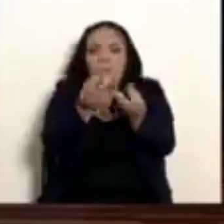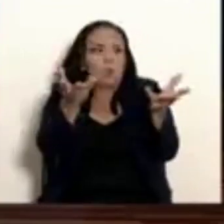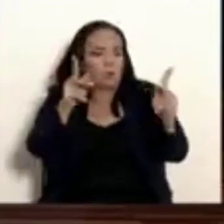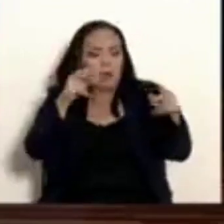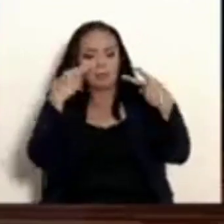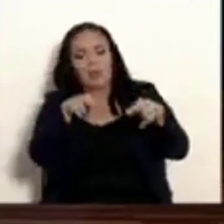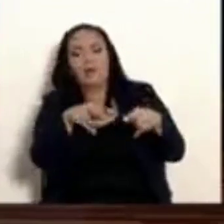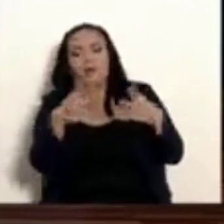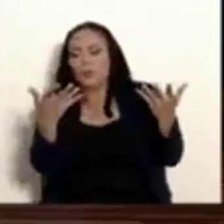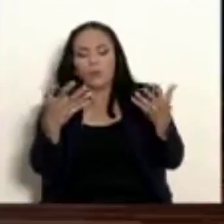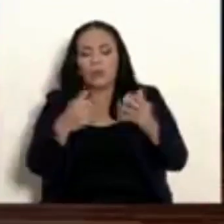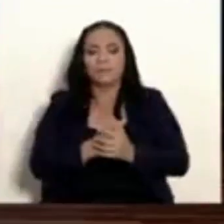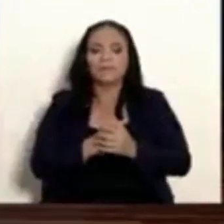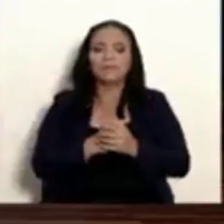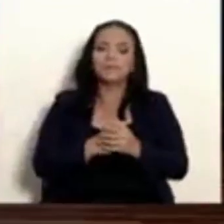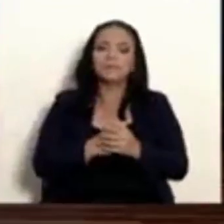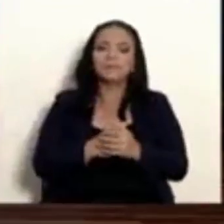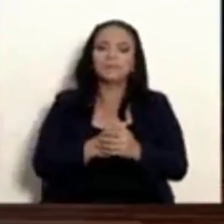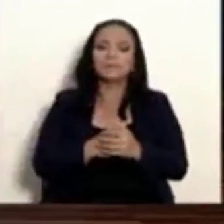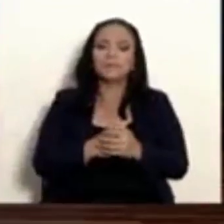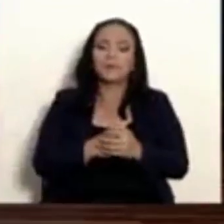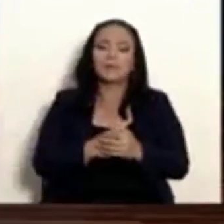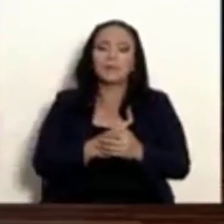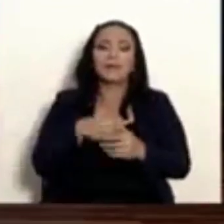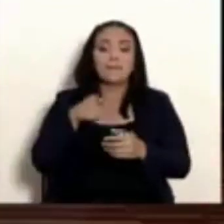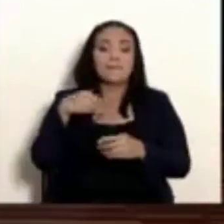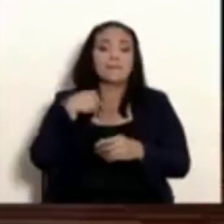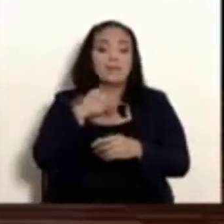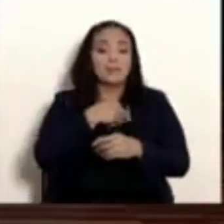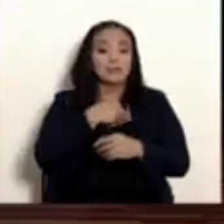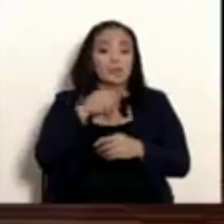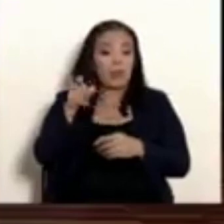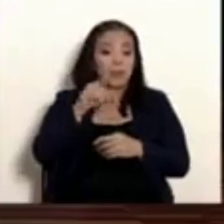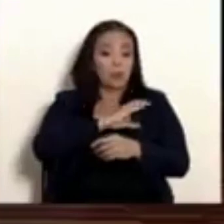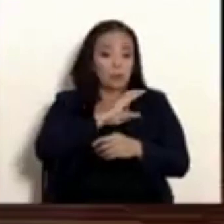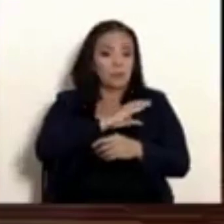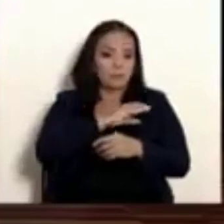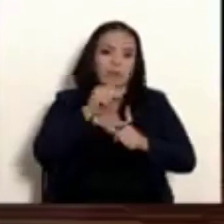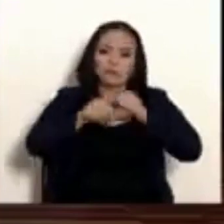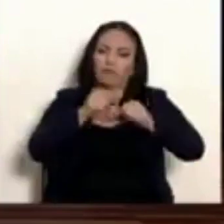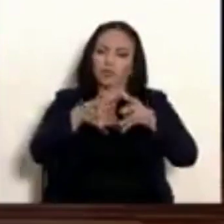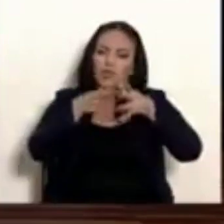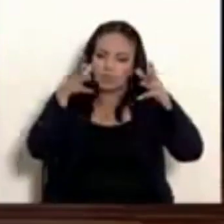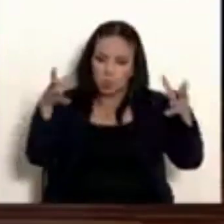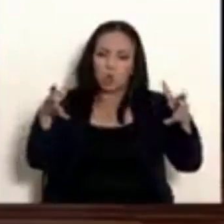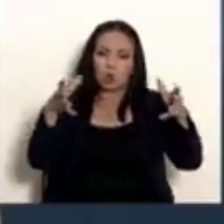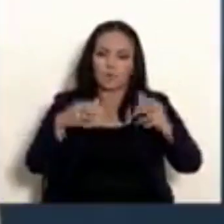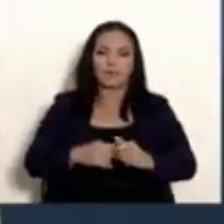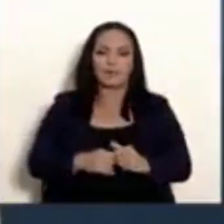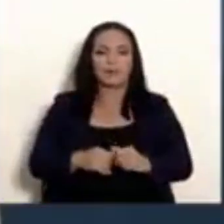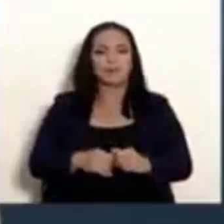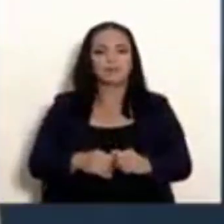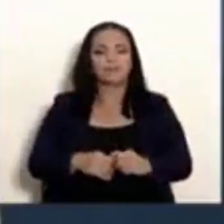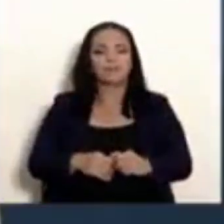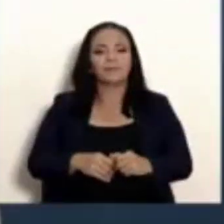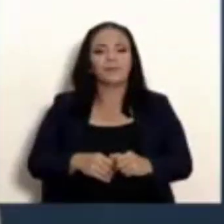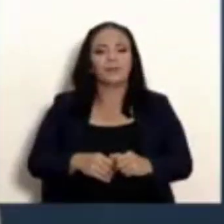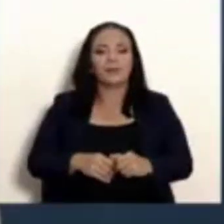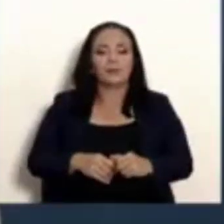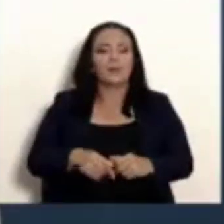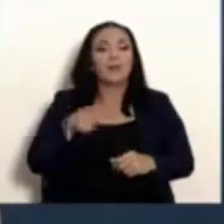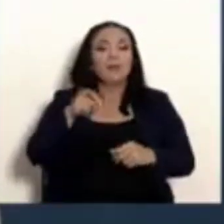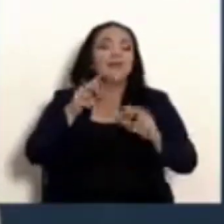Entonces ahí, señor ministro, la fuerza pública está haciendo un esfuerzo enorme. El tema es que a esta